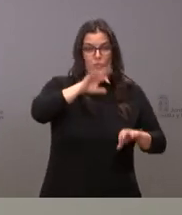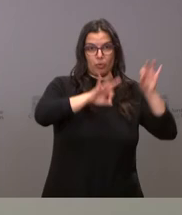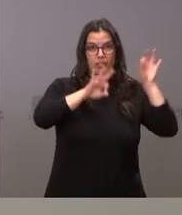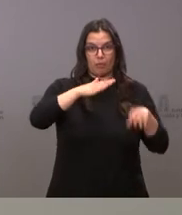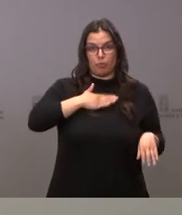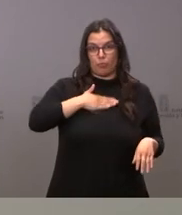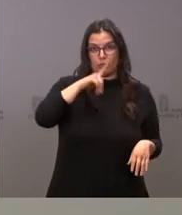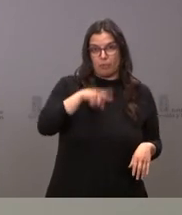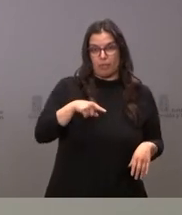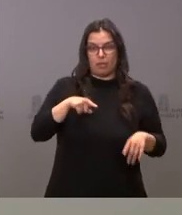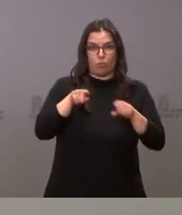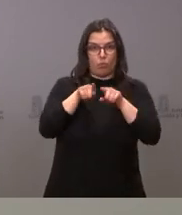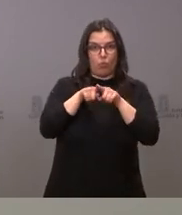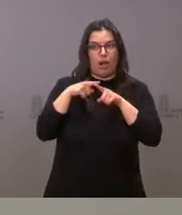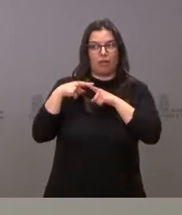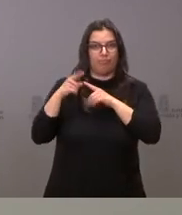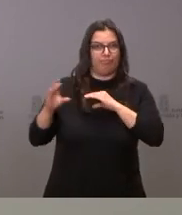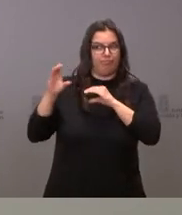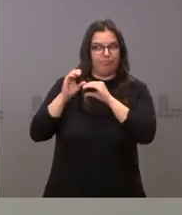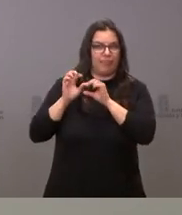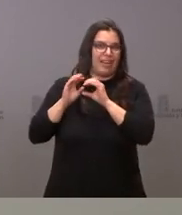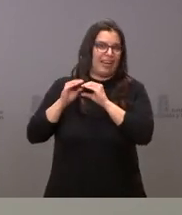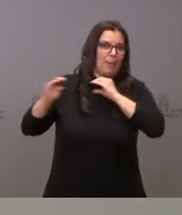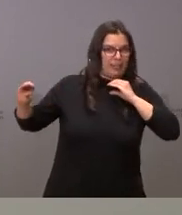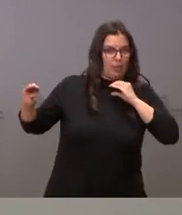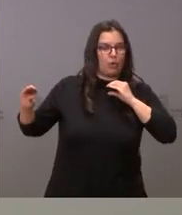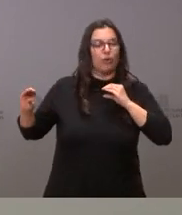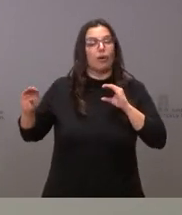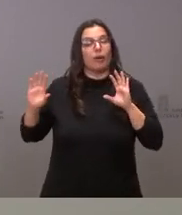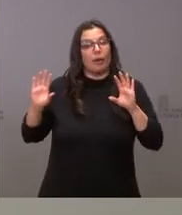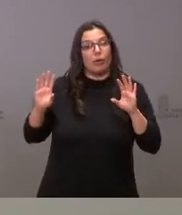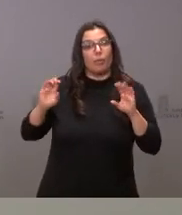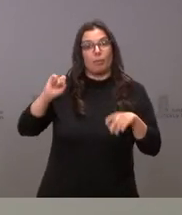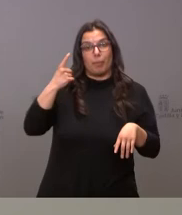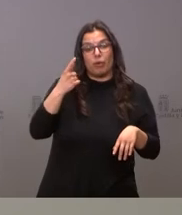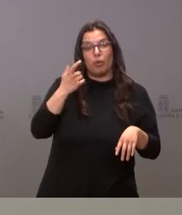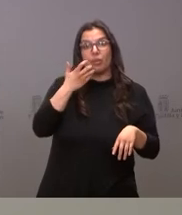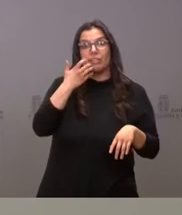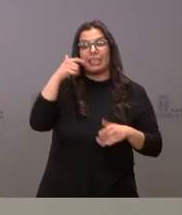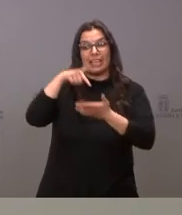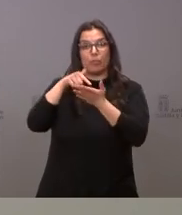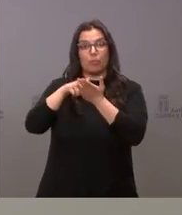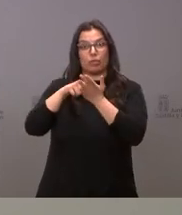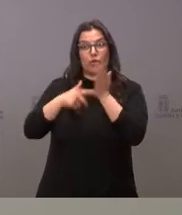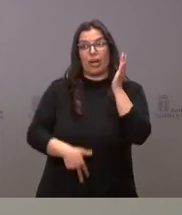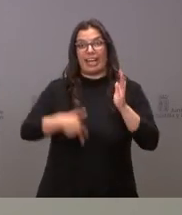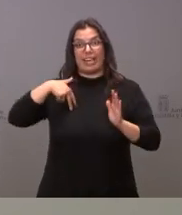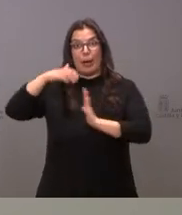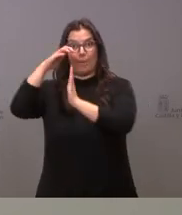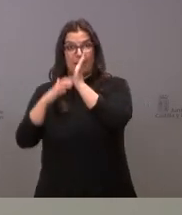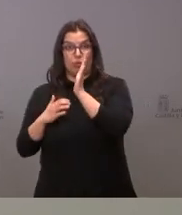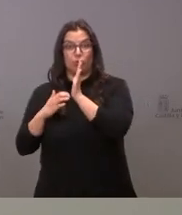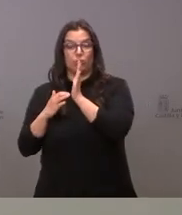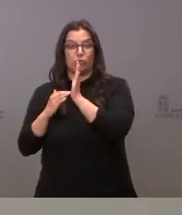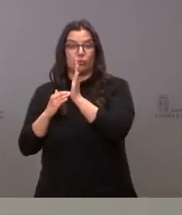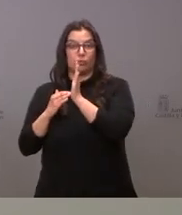en la recaudación de este impuesto pues por un lado cuando el impuesto se reduce y hay un tipo de valor menor